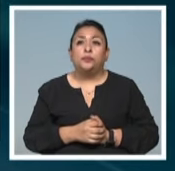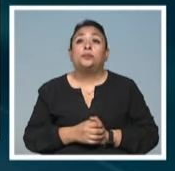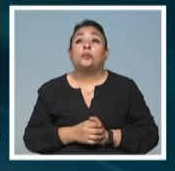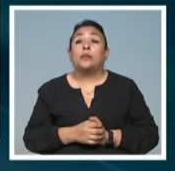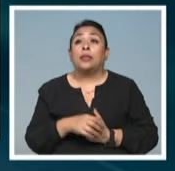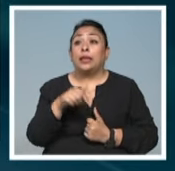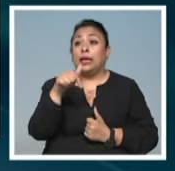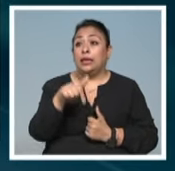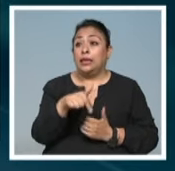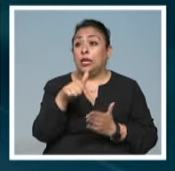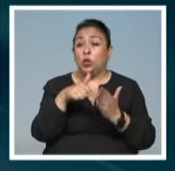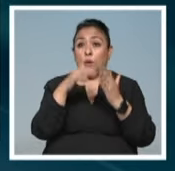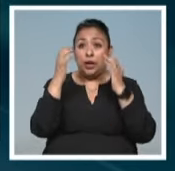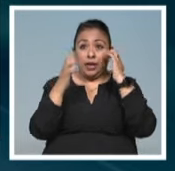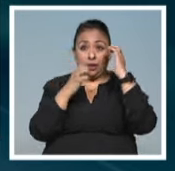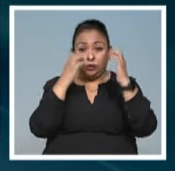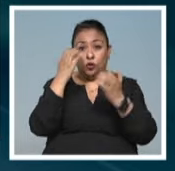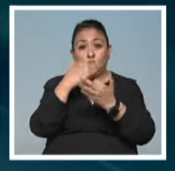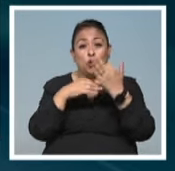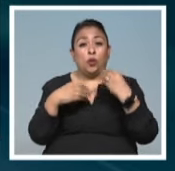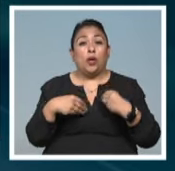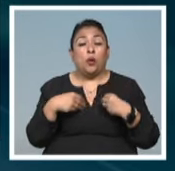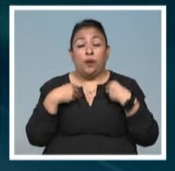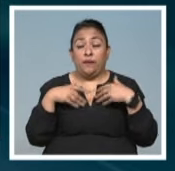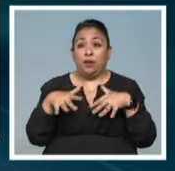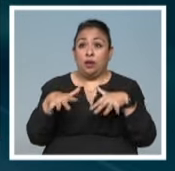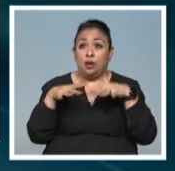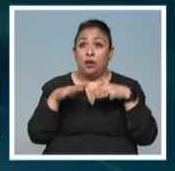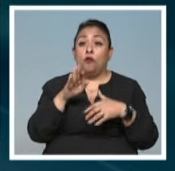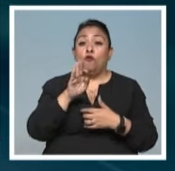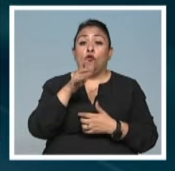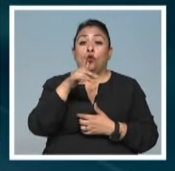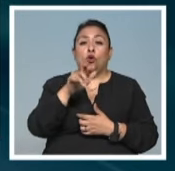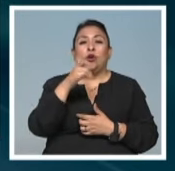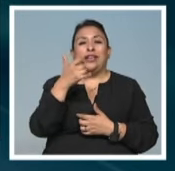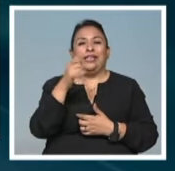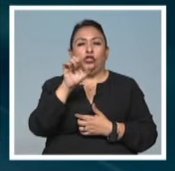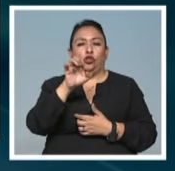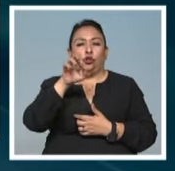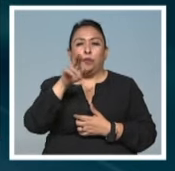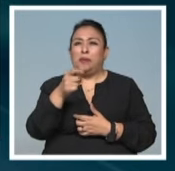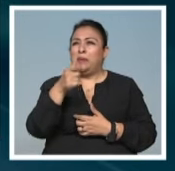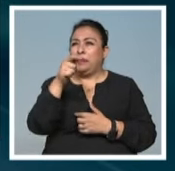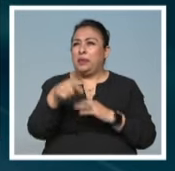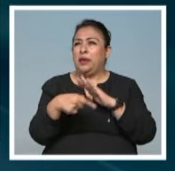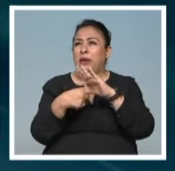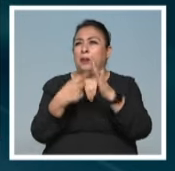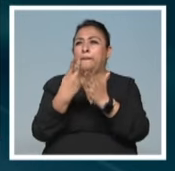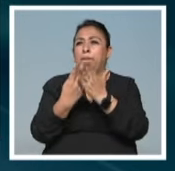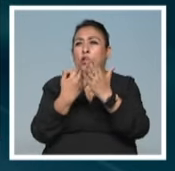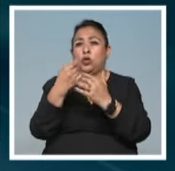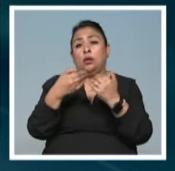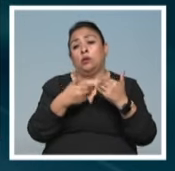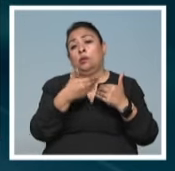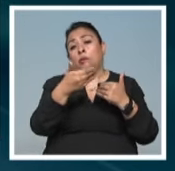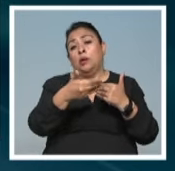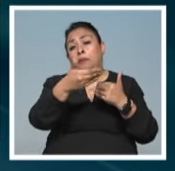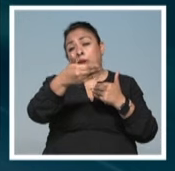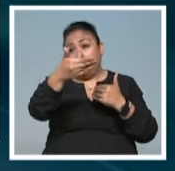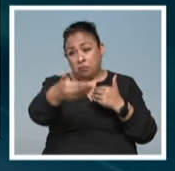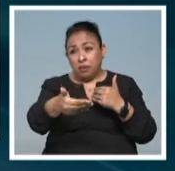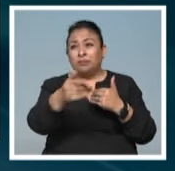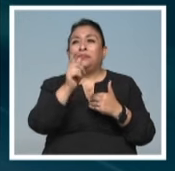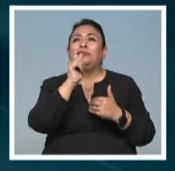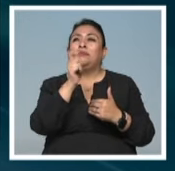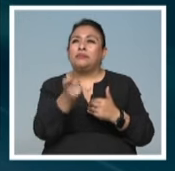Estamos aquí en la exposición Toda una vida de deslumbrados, Fulgor y Sombra, que es la primera entrega de un proyecto de largo plazo que